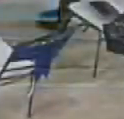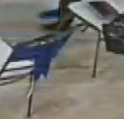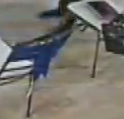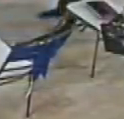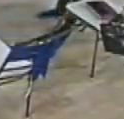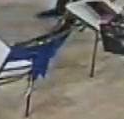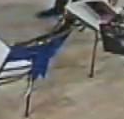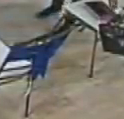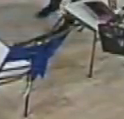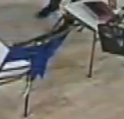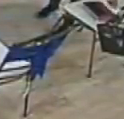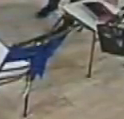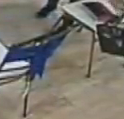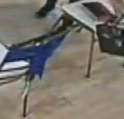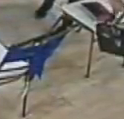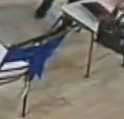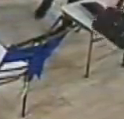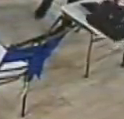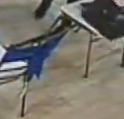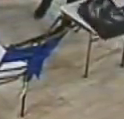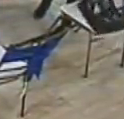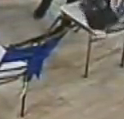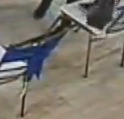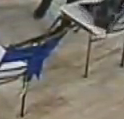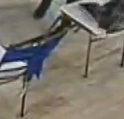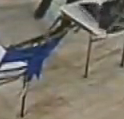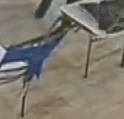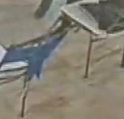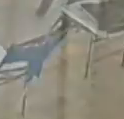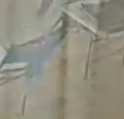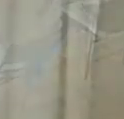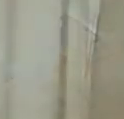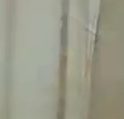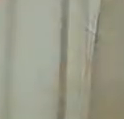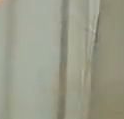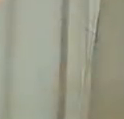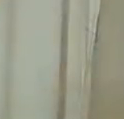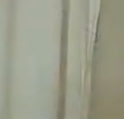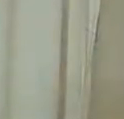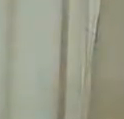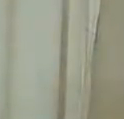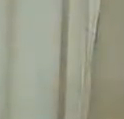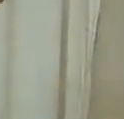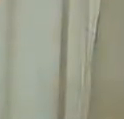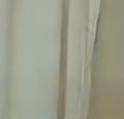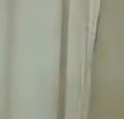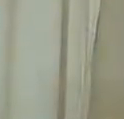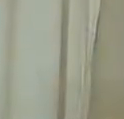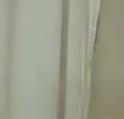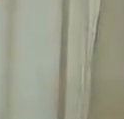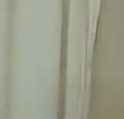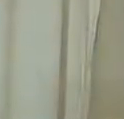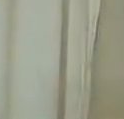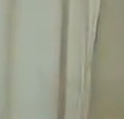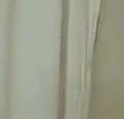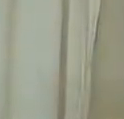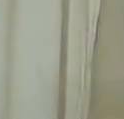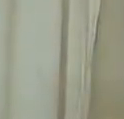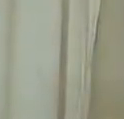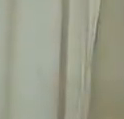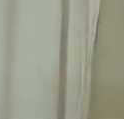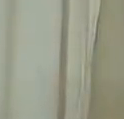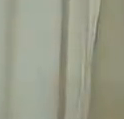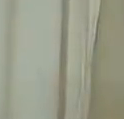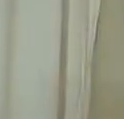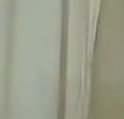instalado al consejo presidencial de gobierno popular de la clase obrera como modelo de participación protagónica y democrática también como un